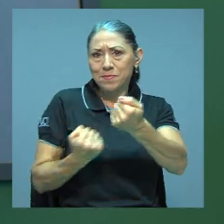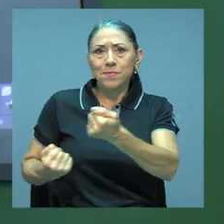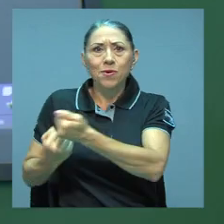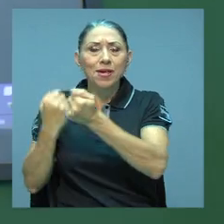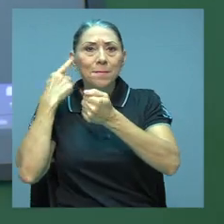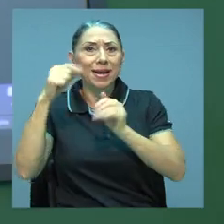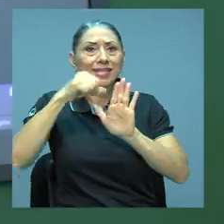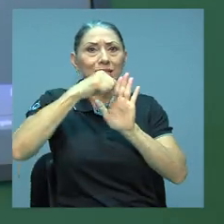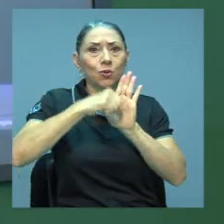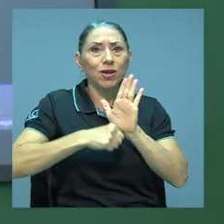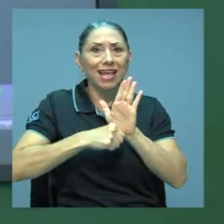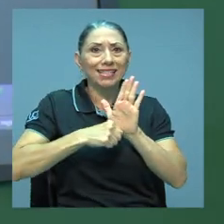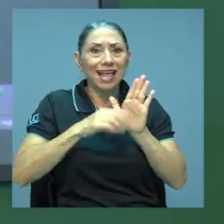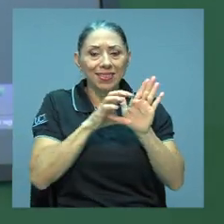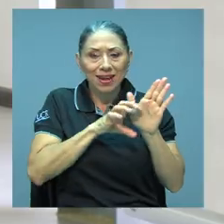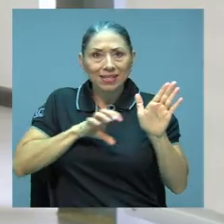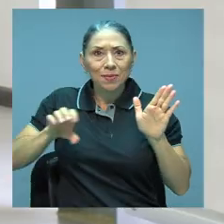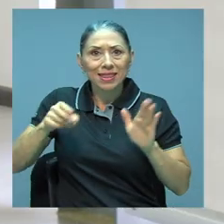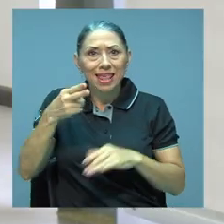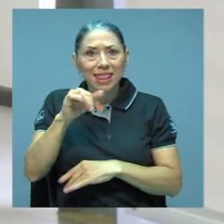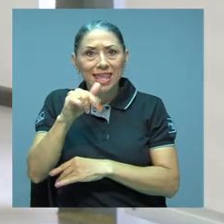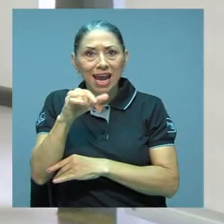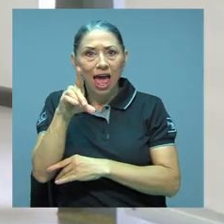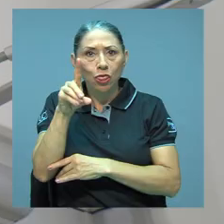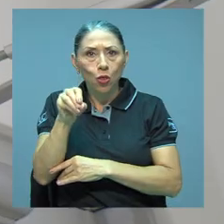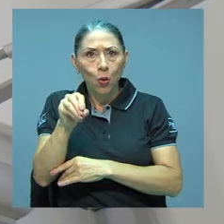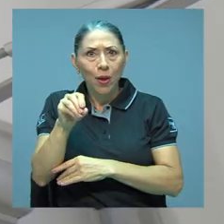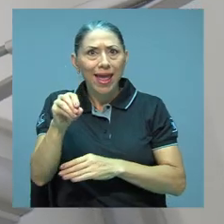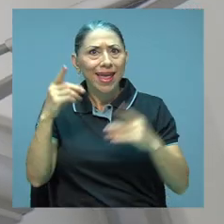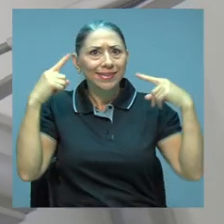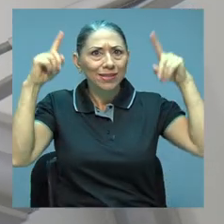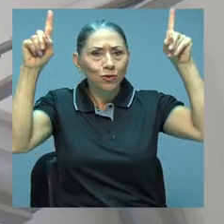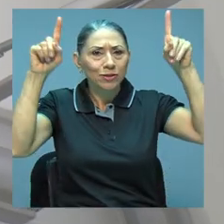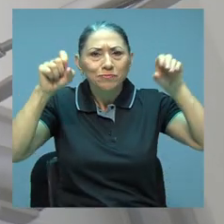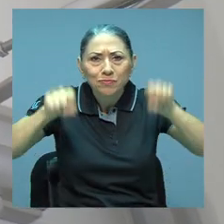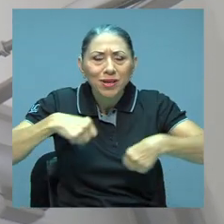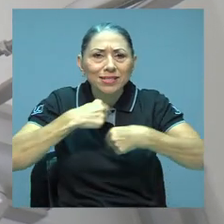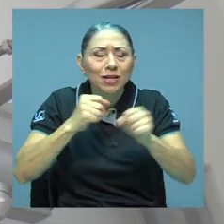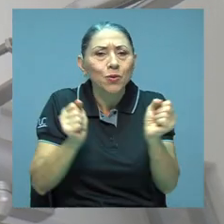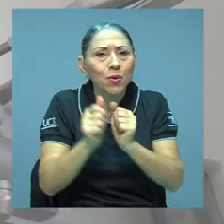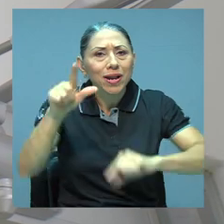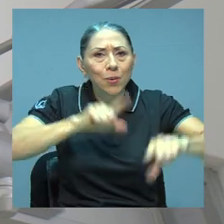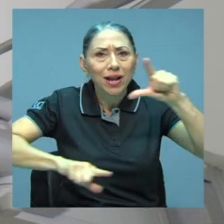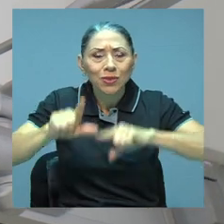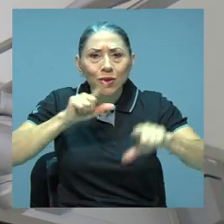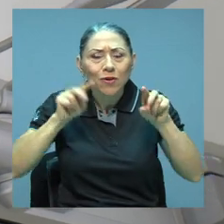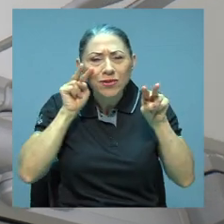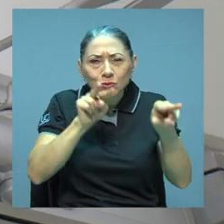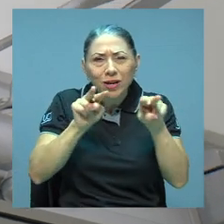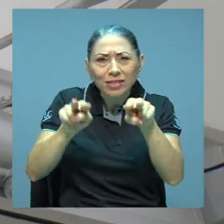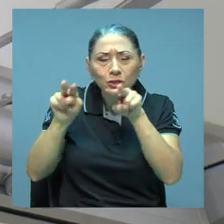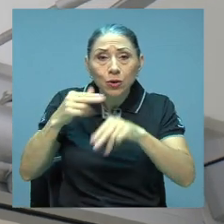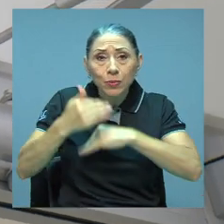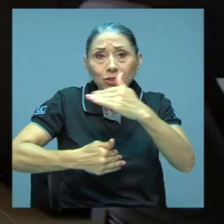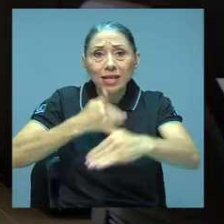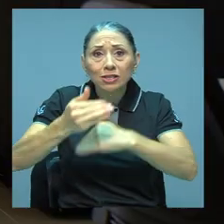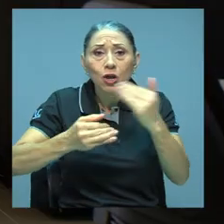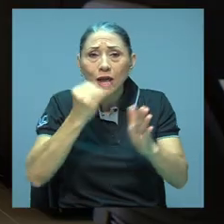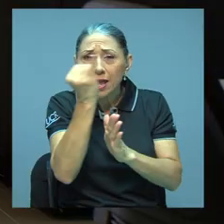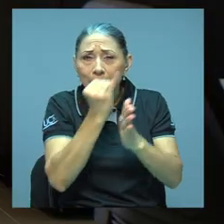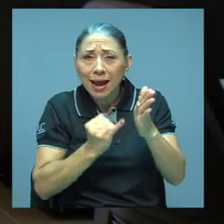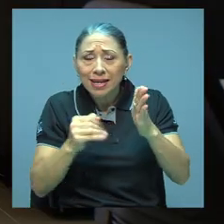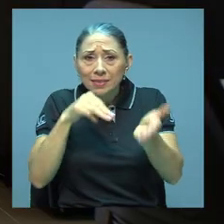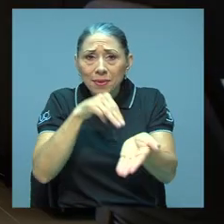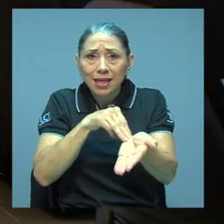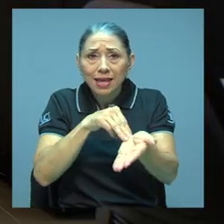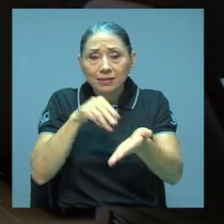trasplante de hígado exitosas. Esto es posible gracias al laboratorio de visualización y procesamiento de imágenes médicas de la